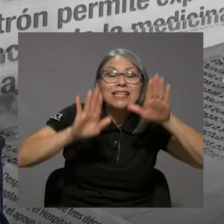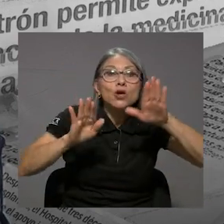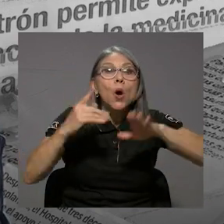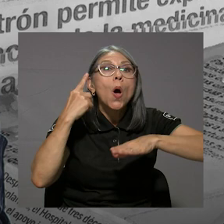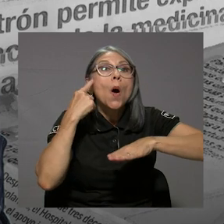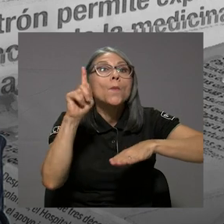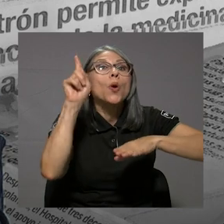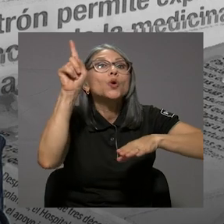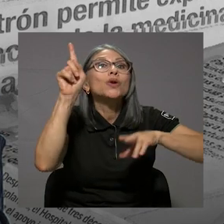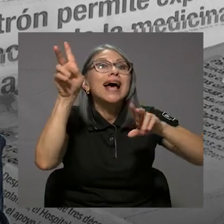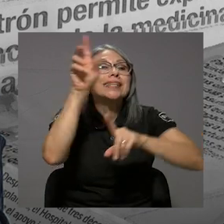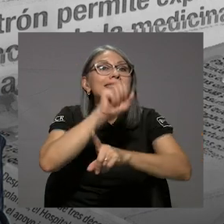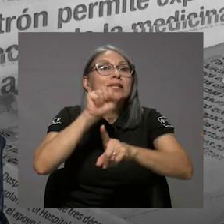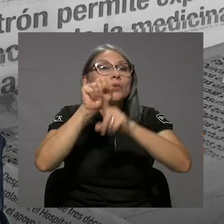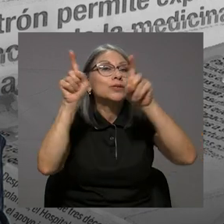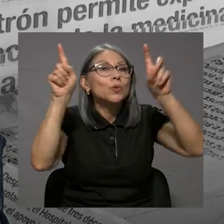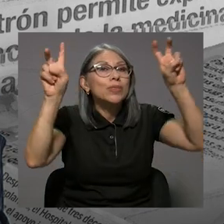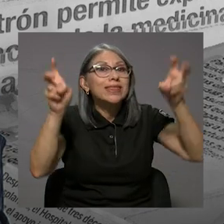de un árbol